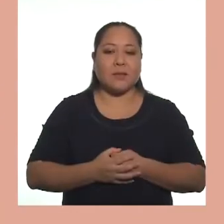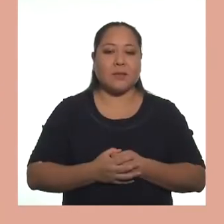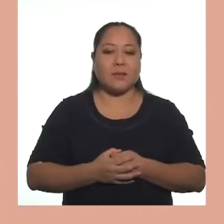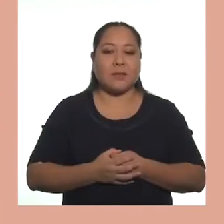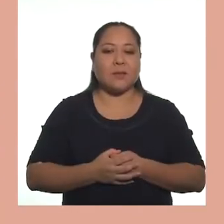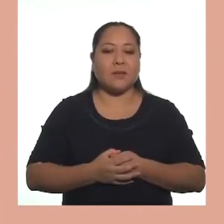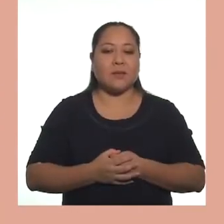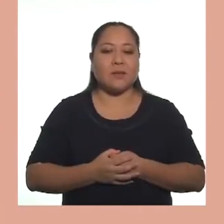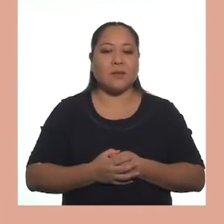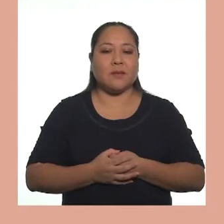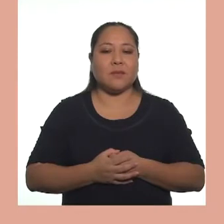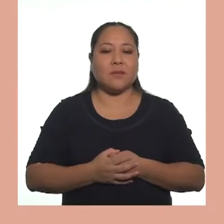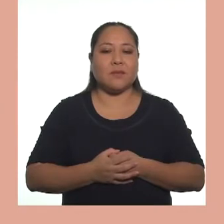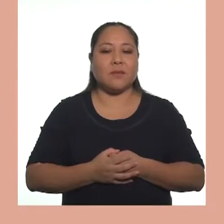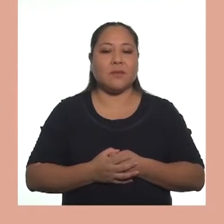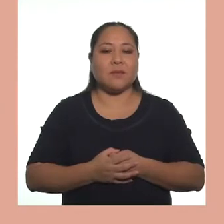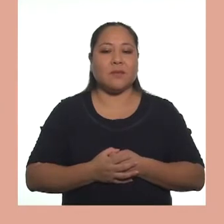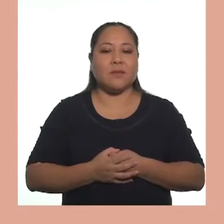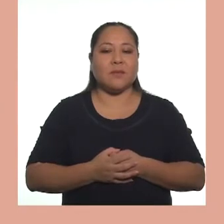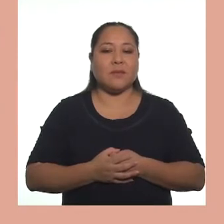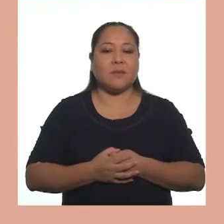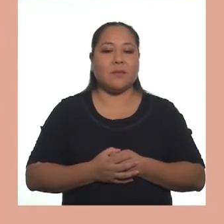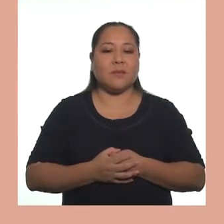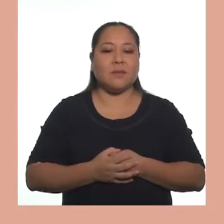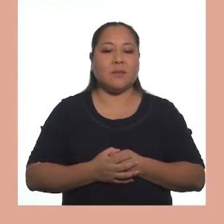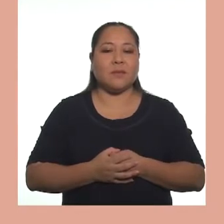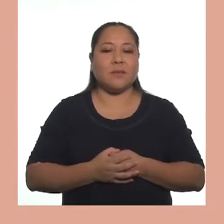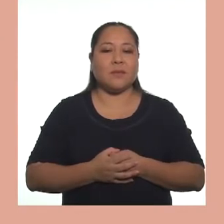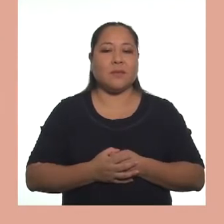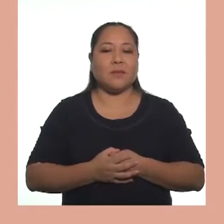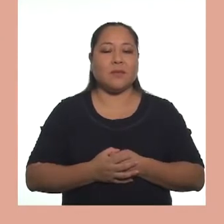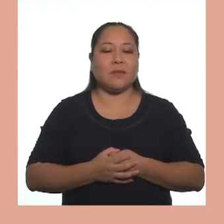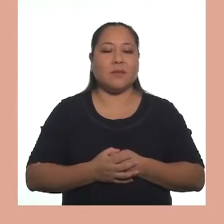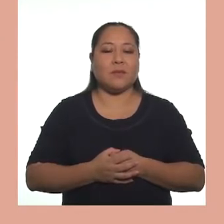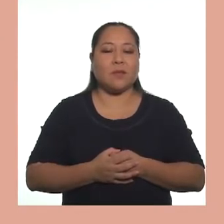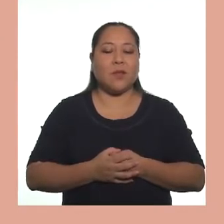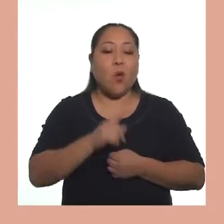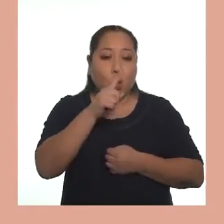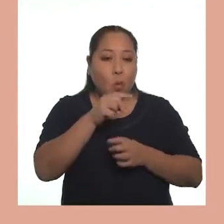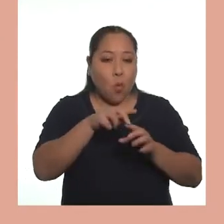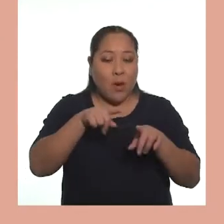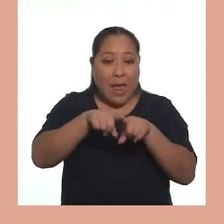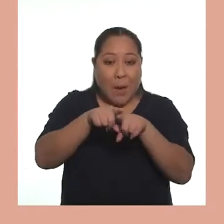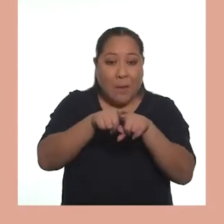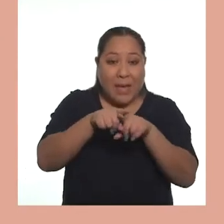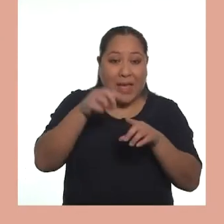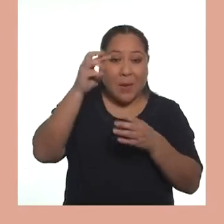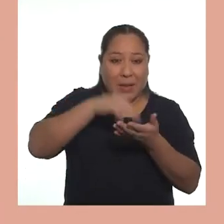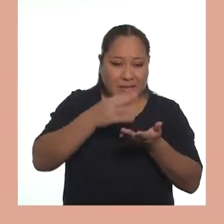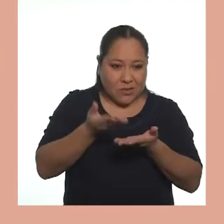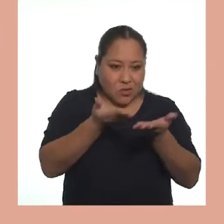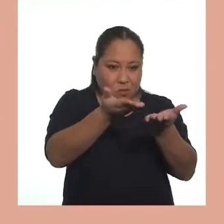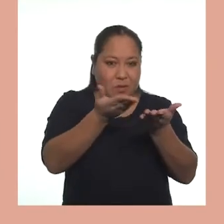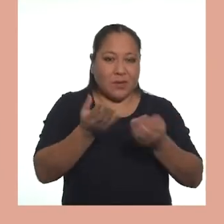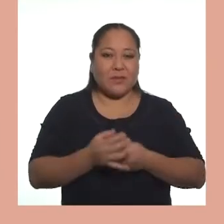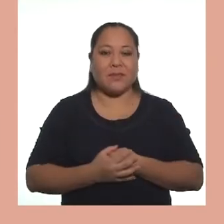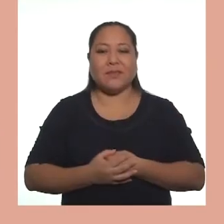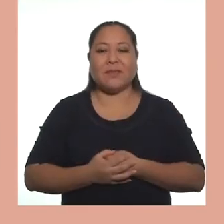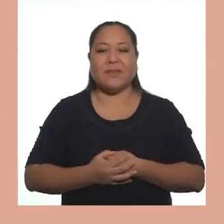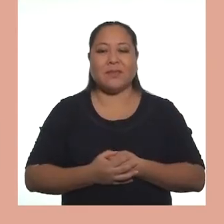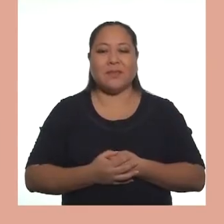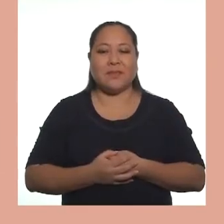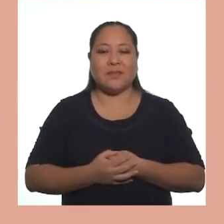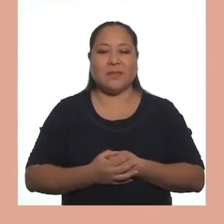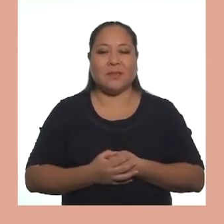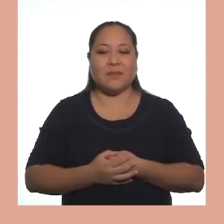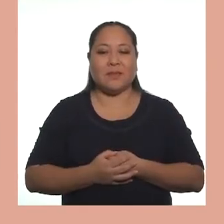Una media más. Está bueno.